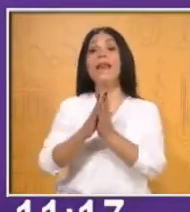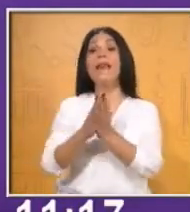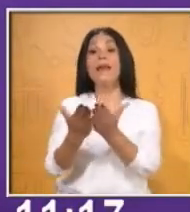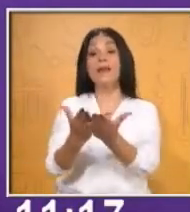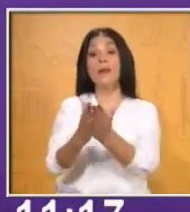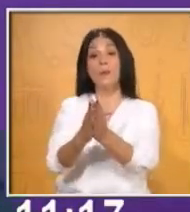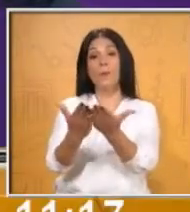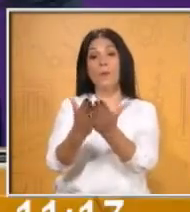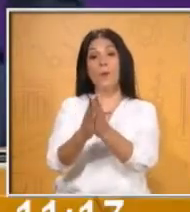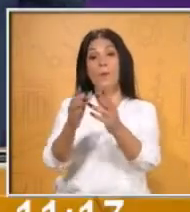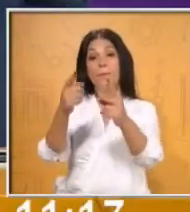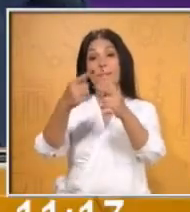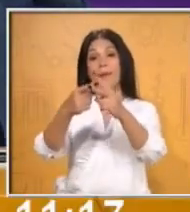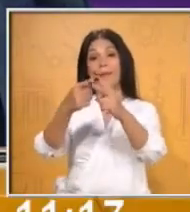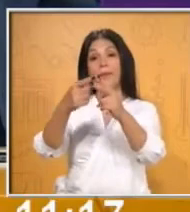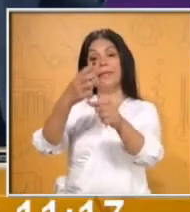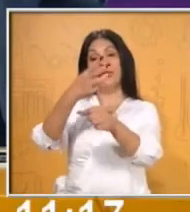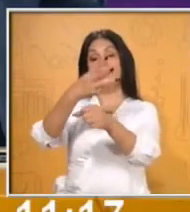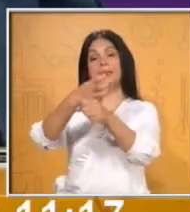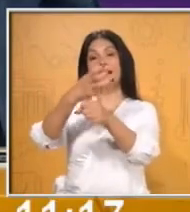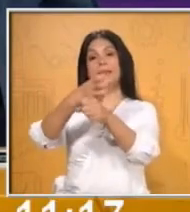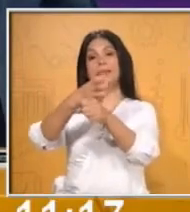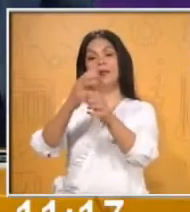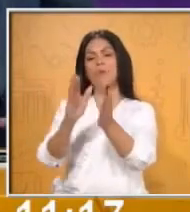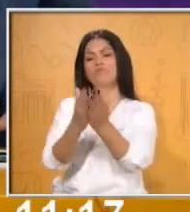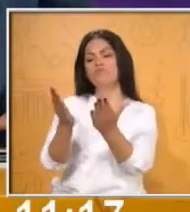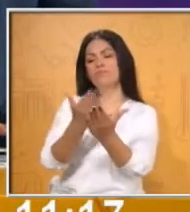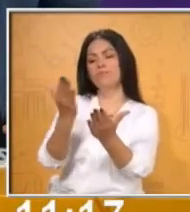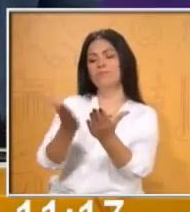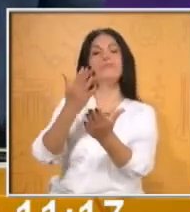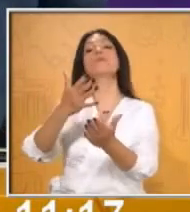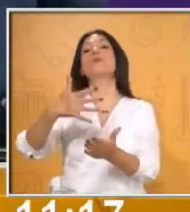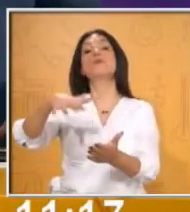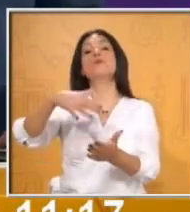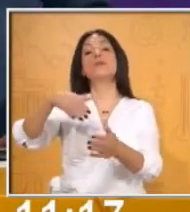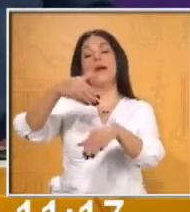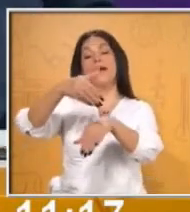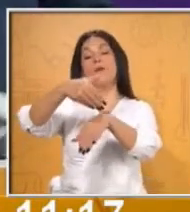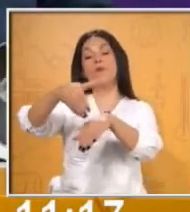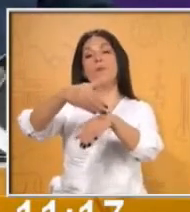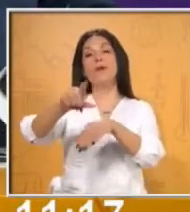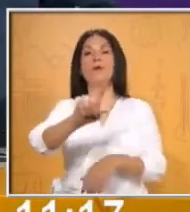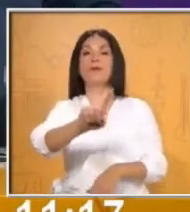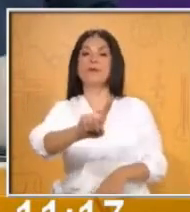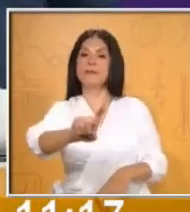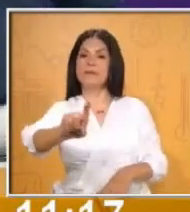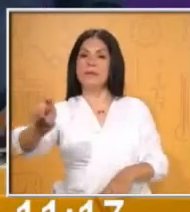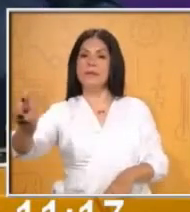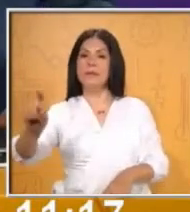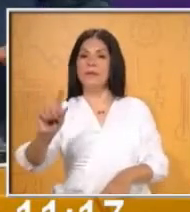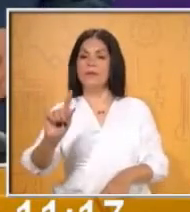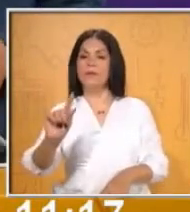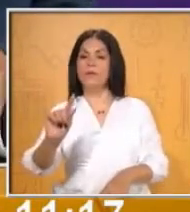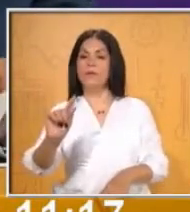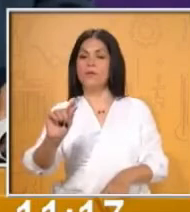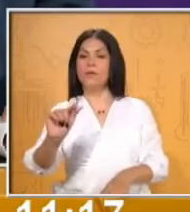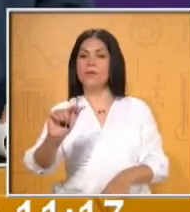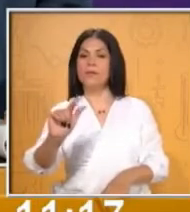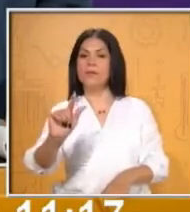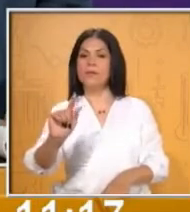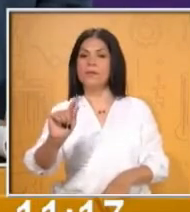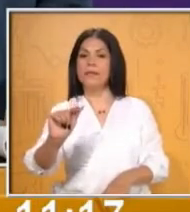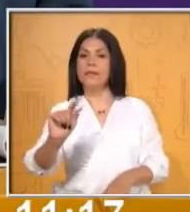en el grado de tercero en la página ciento setenta y siete.